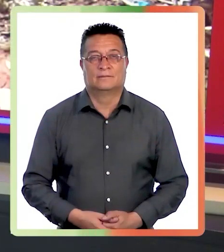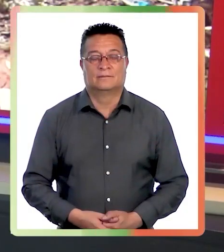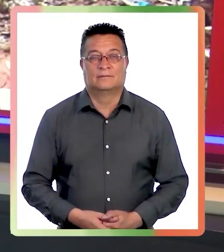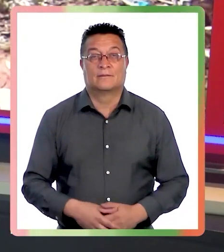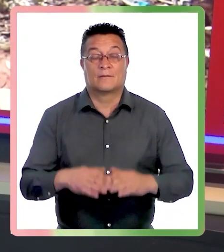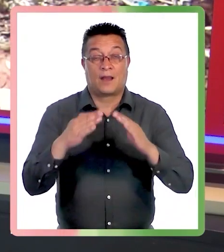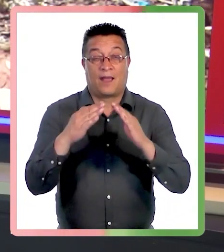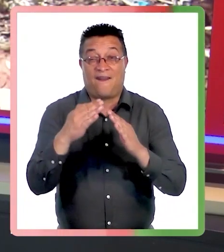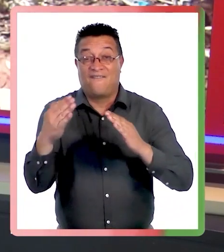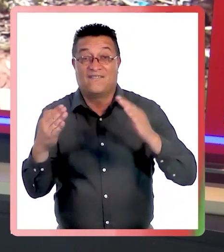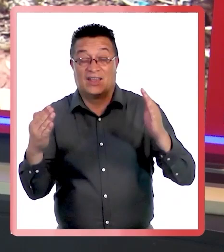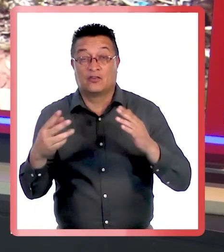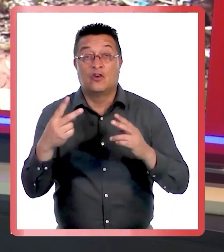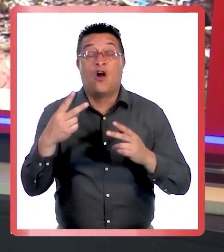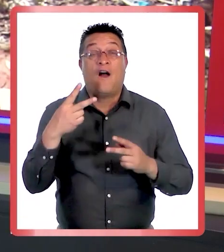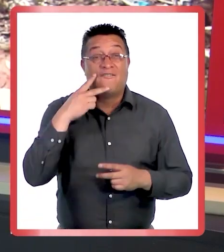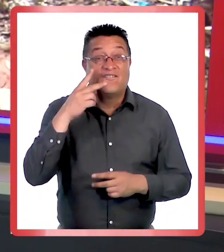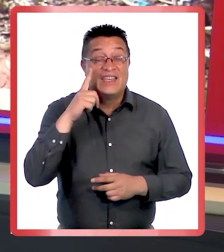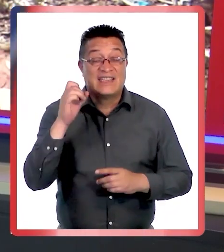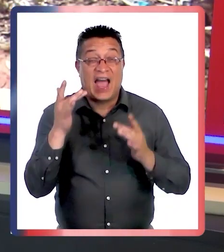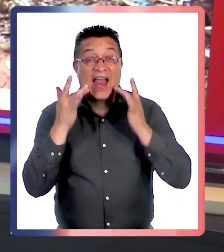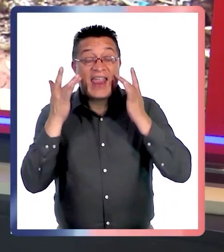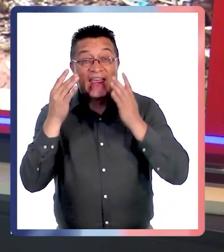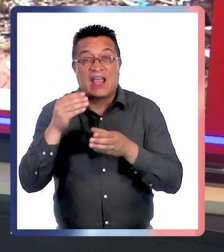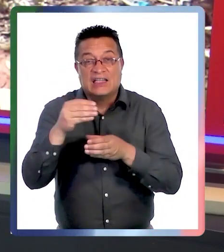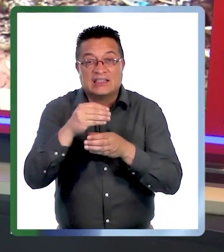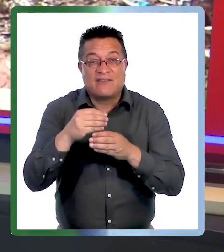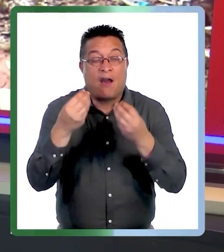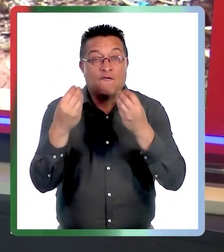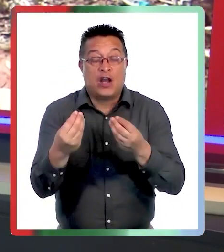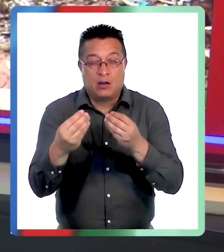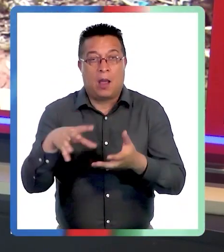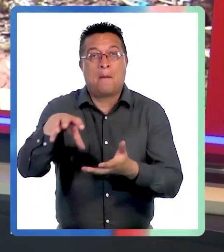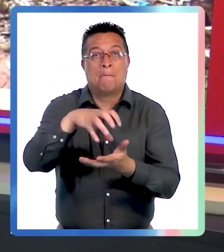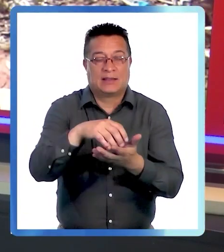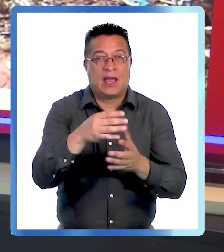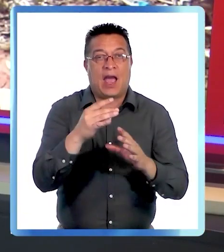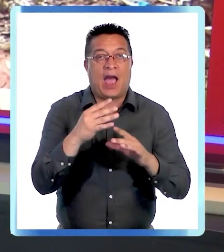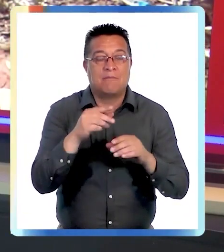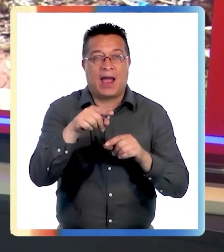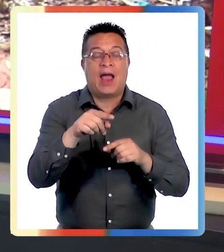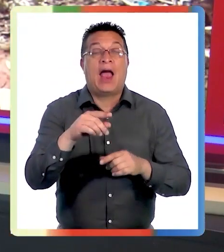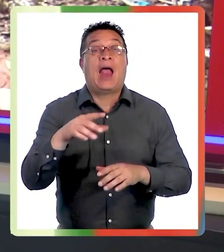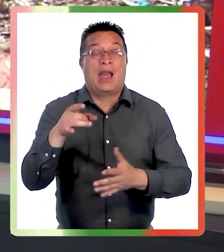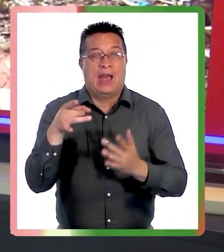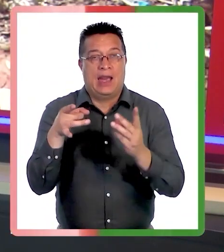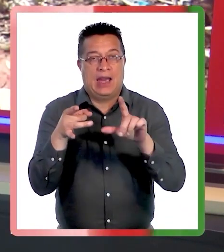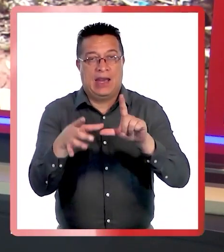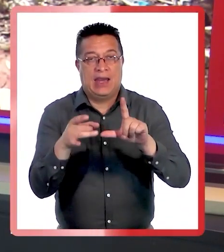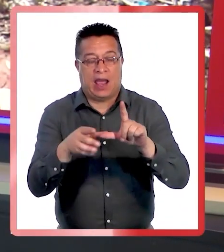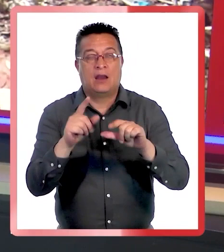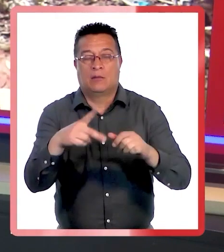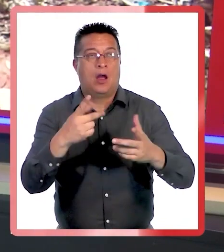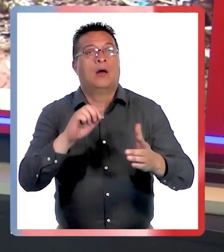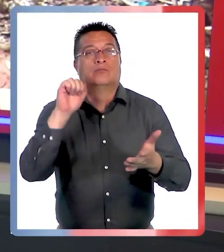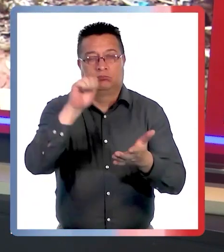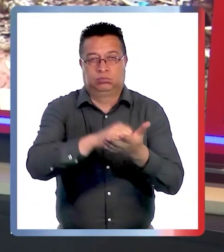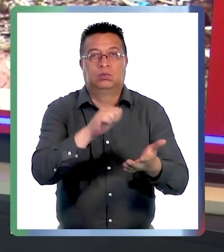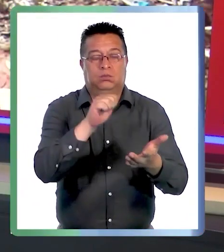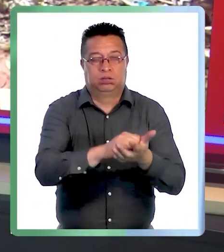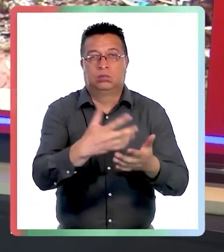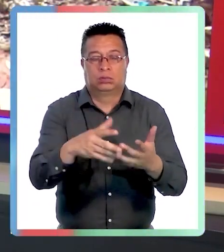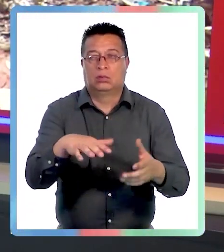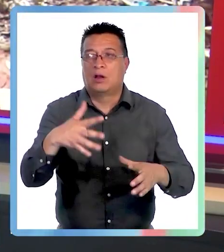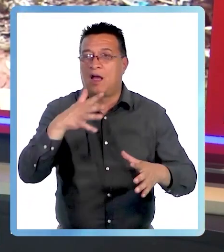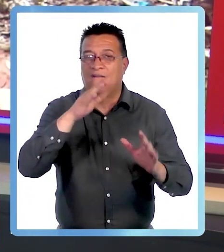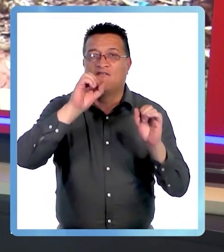Vecinos de Villa Alegre y Hierbas Buenas llegaron hasta la Plaza de Armas de Linares para manifestarse por la instalación de un relleno